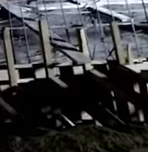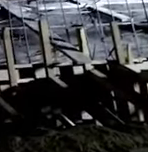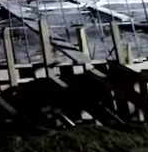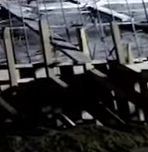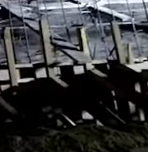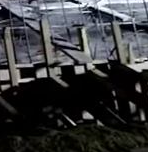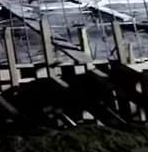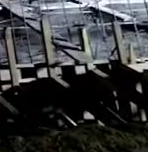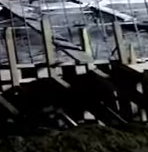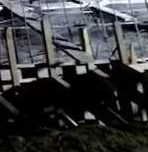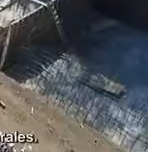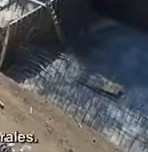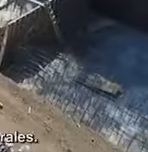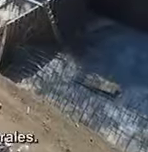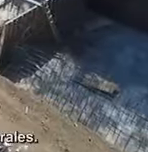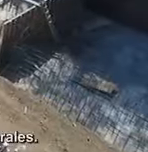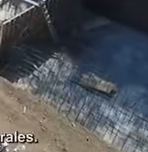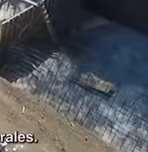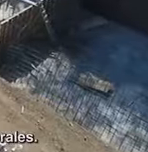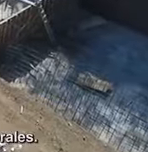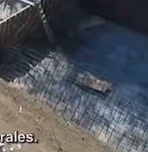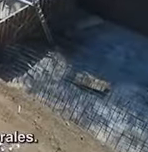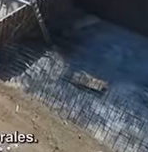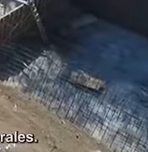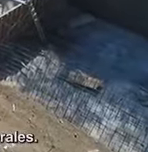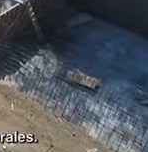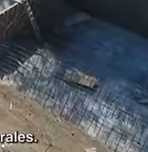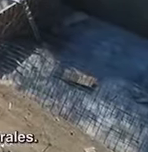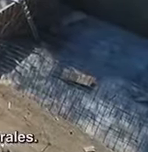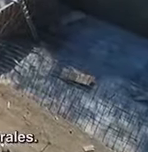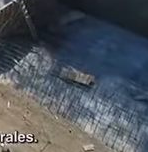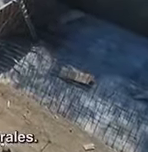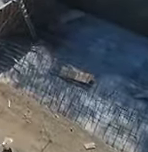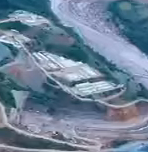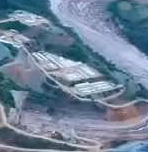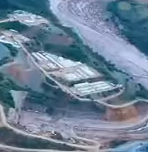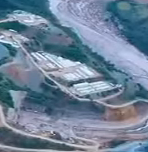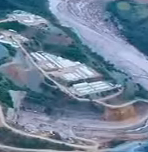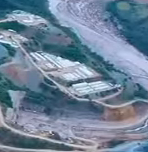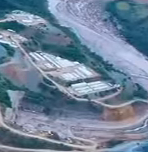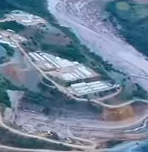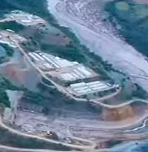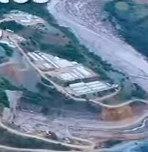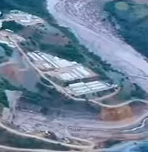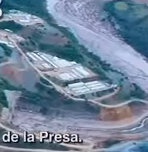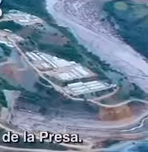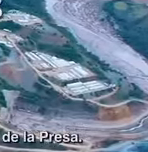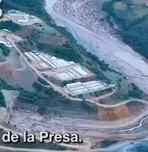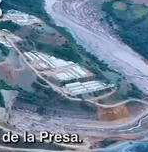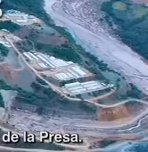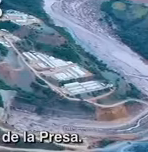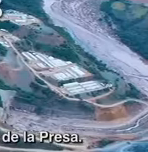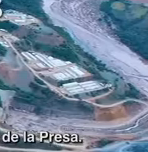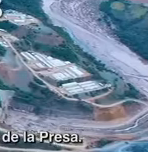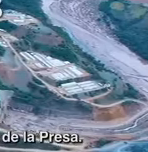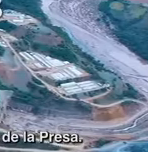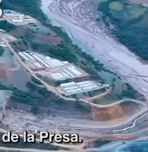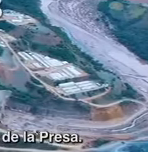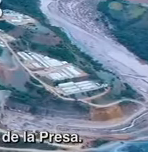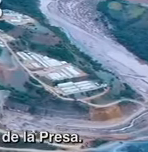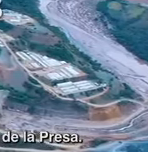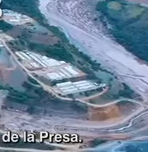concreto hidráulico para dar uso de piso, así como la colocación de concreto en muros laterales. A la fecha, se han generado 3.360